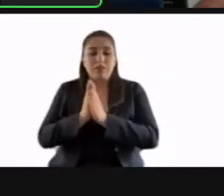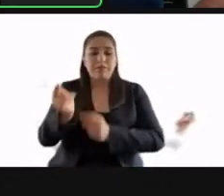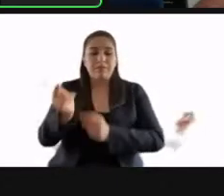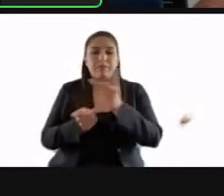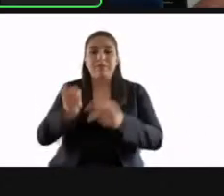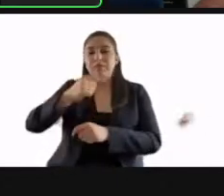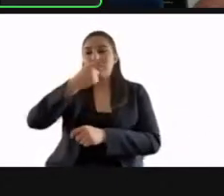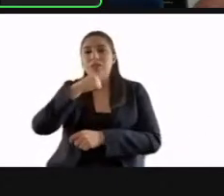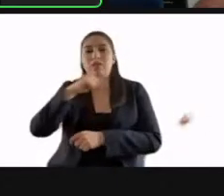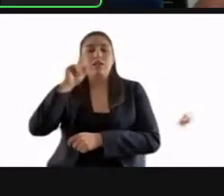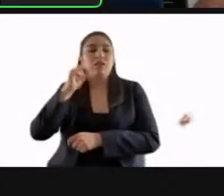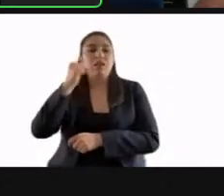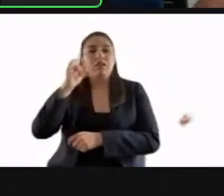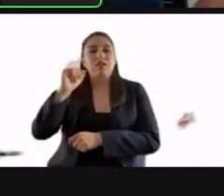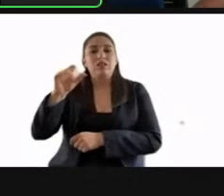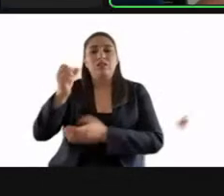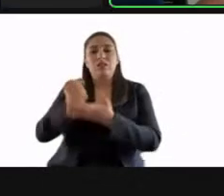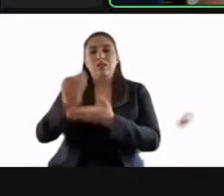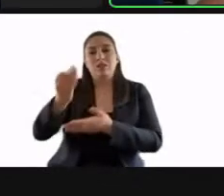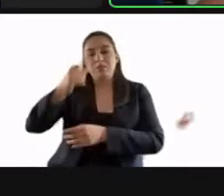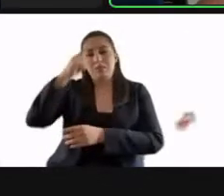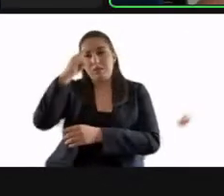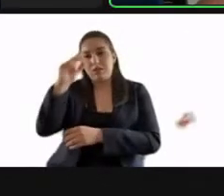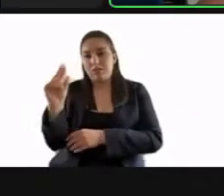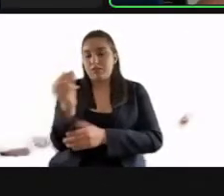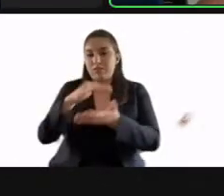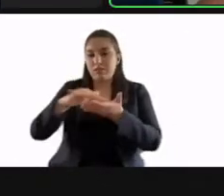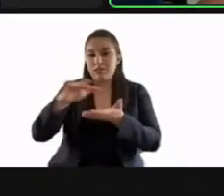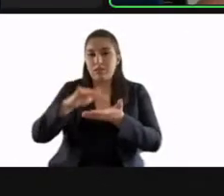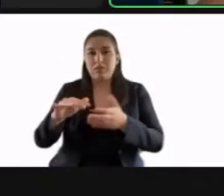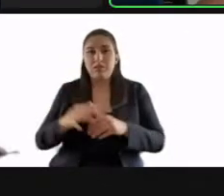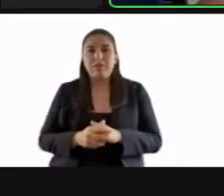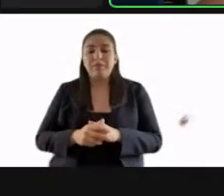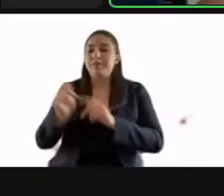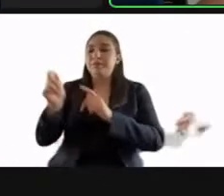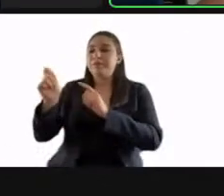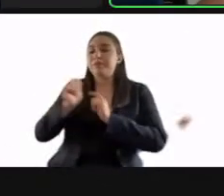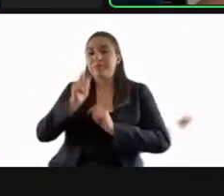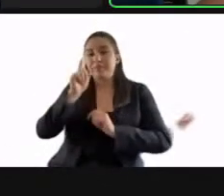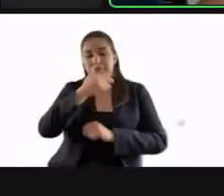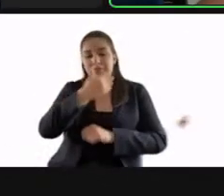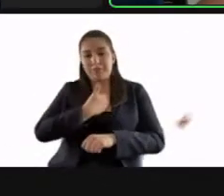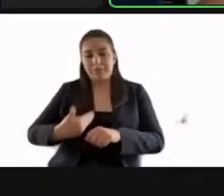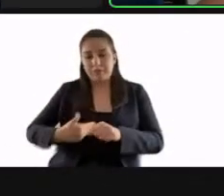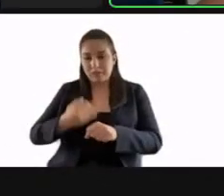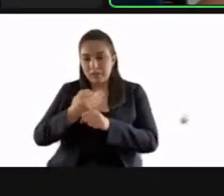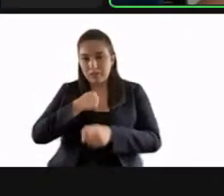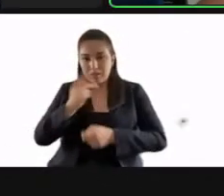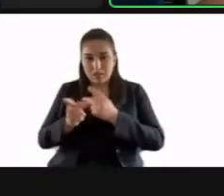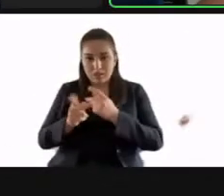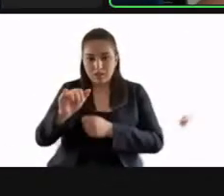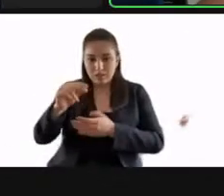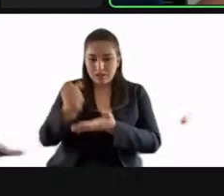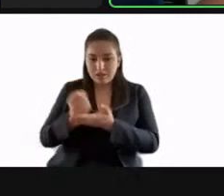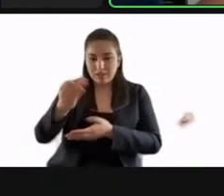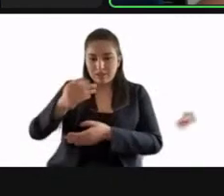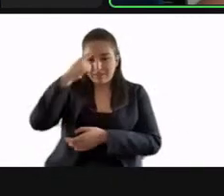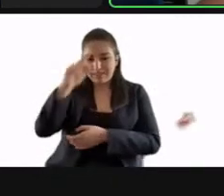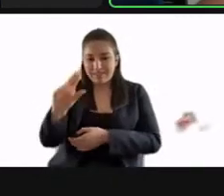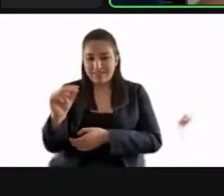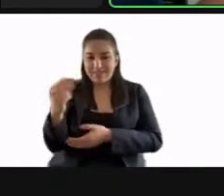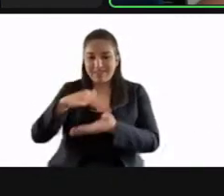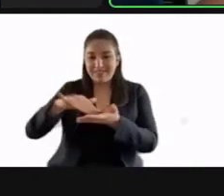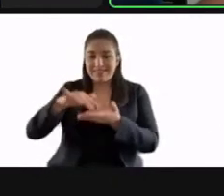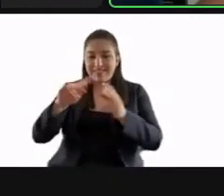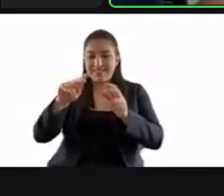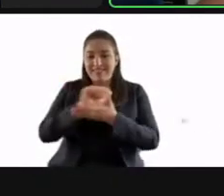si es de dispensarse la lectura del mismo. Por instrucciones de la presidencia, se pregunta si es de dispensarse la lectura del acta de la cuarta sesión ordinaria antes